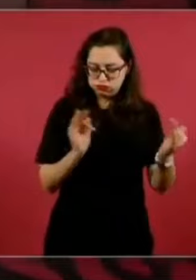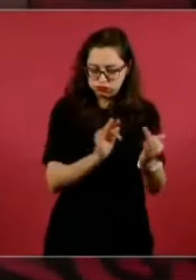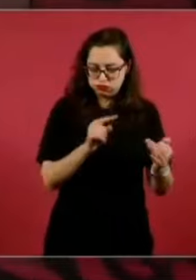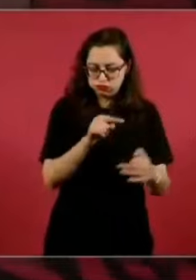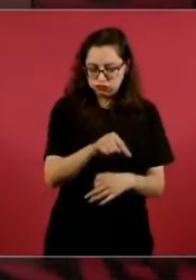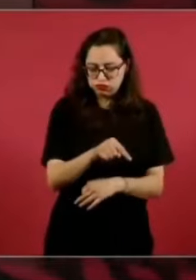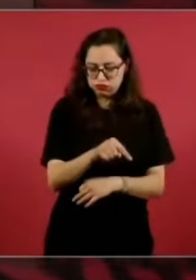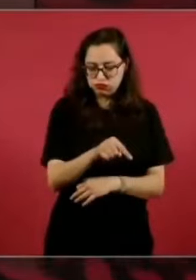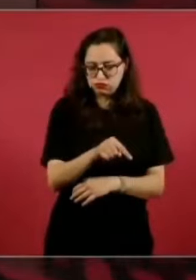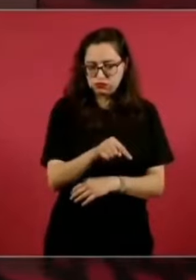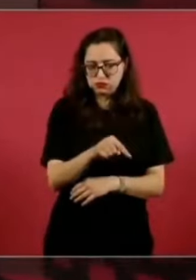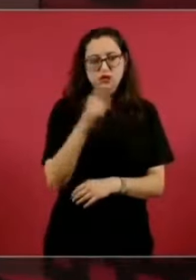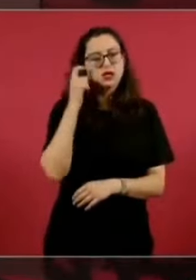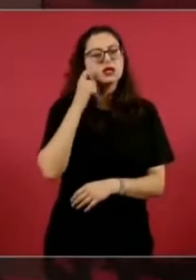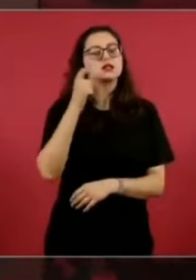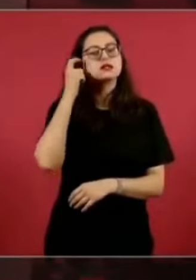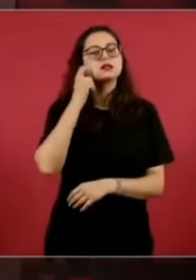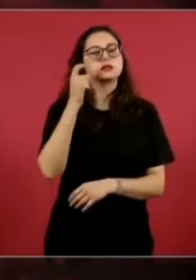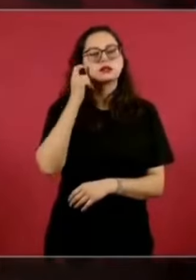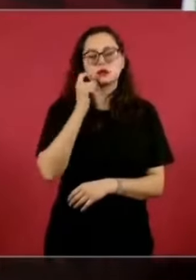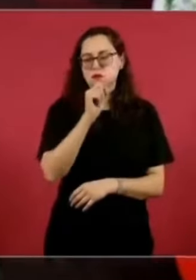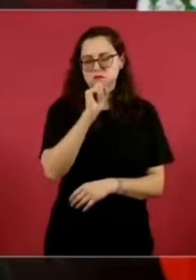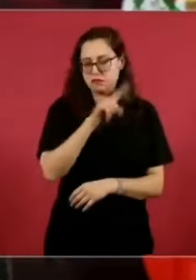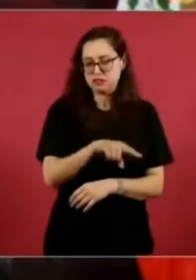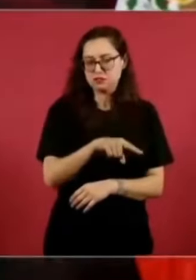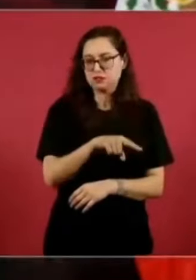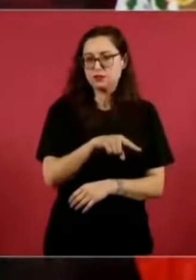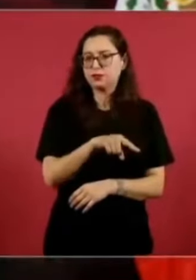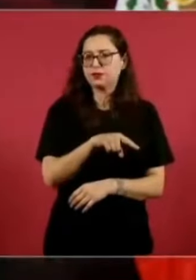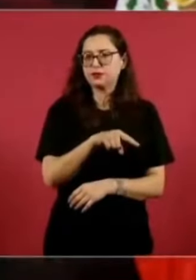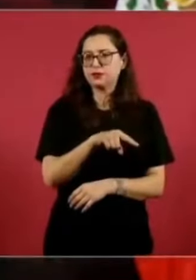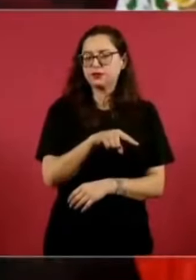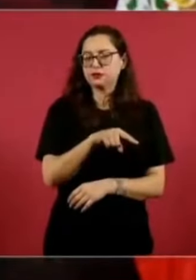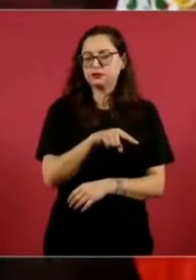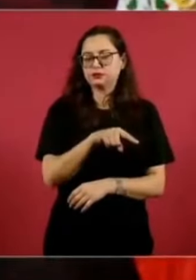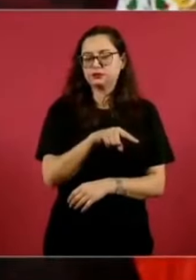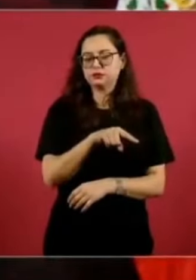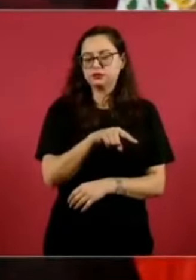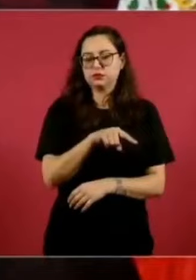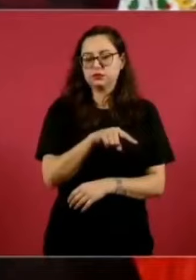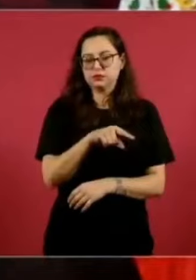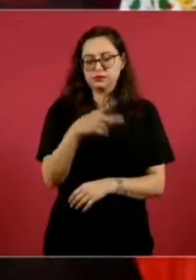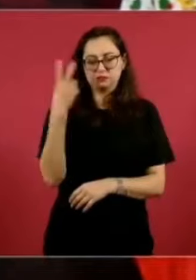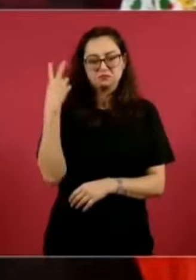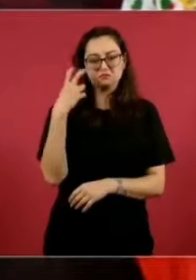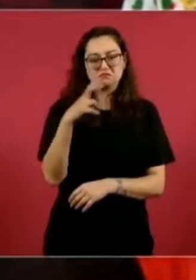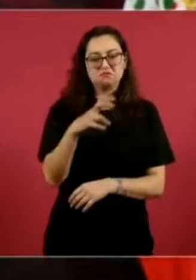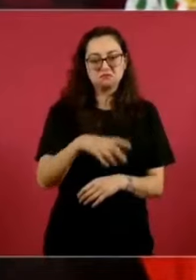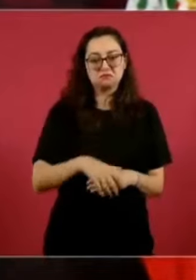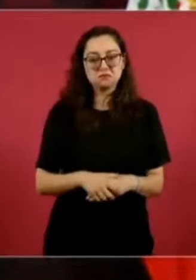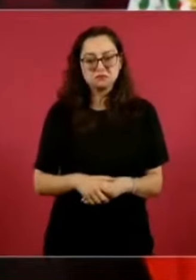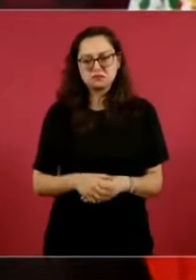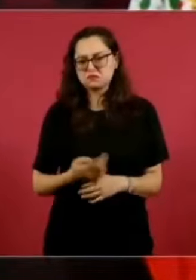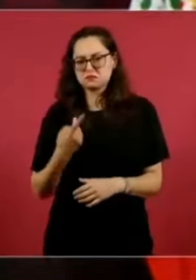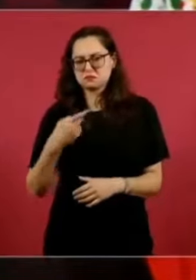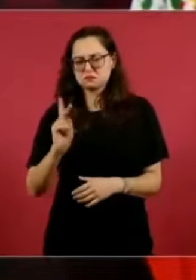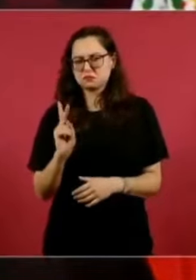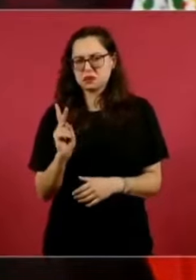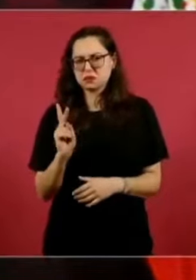de Guerrero en esta gira. Pero es muy buena la